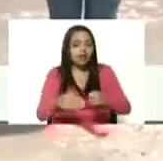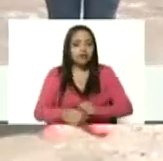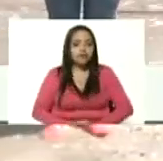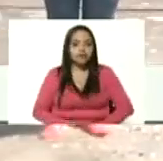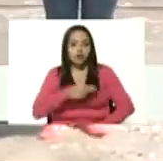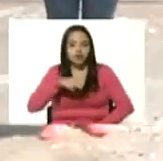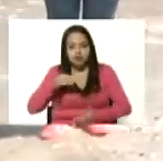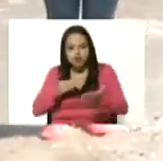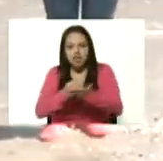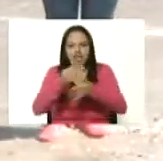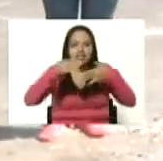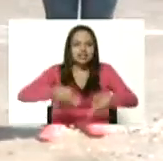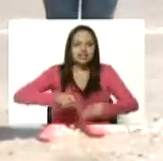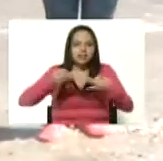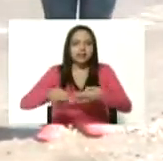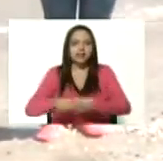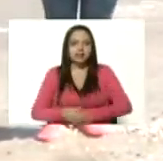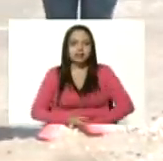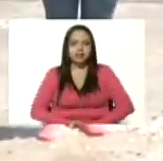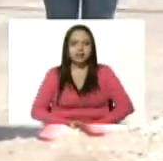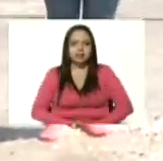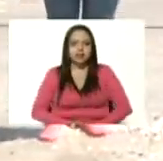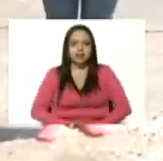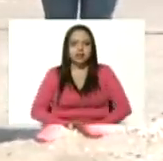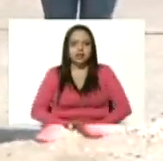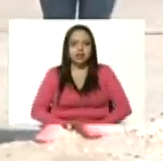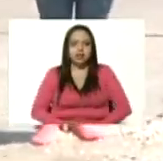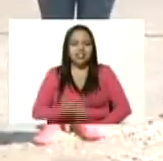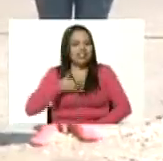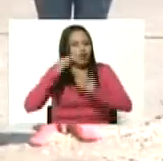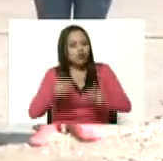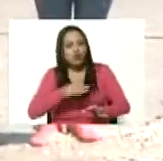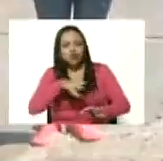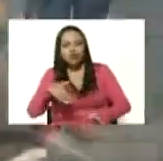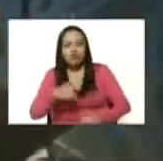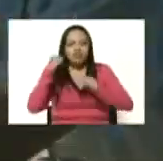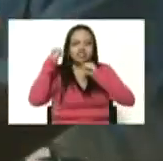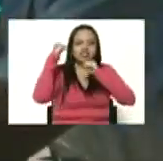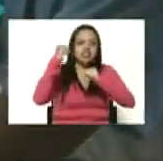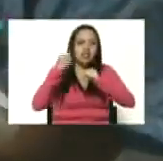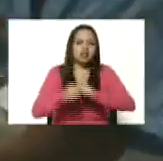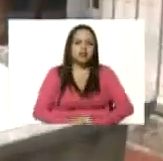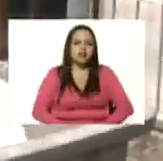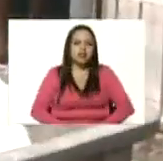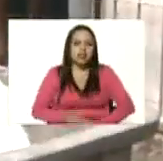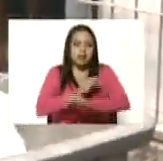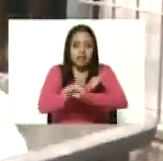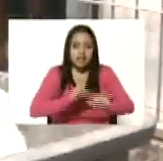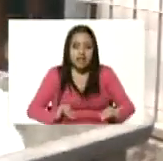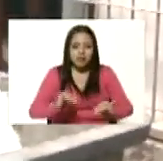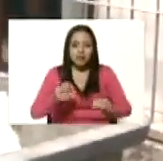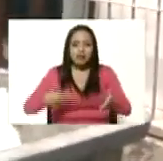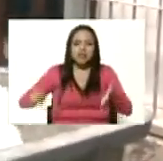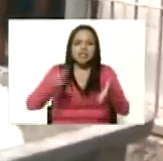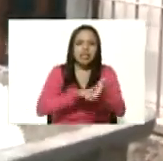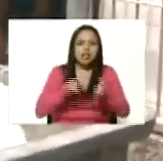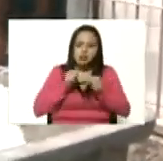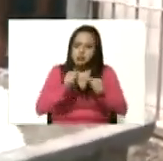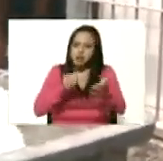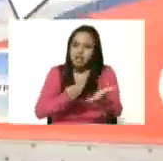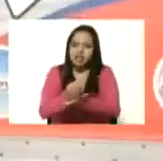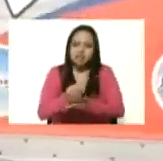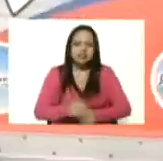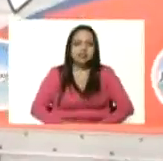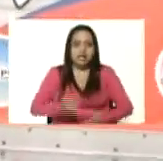mi comandante en jefe convencido que nosotros venceremos nos despedimos reiterando nuestra lealtad Upedio nada leales siempre